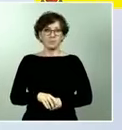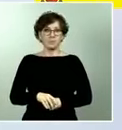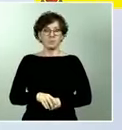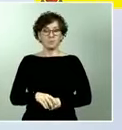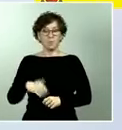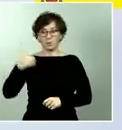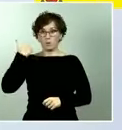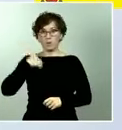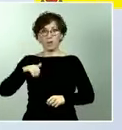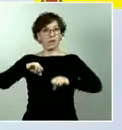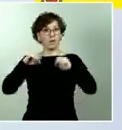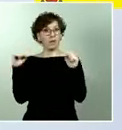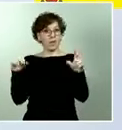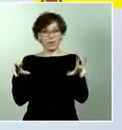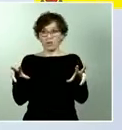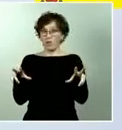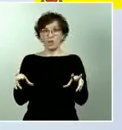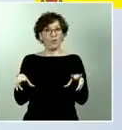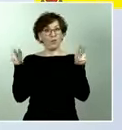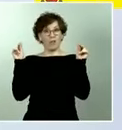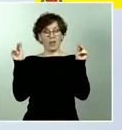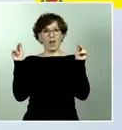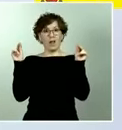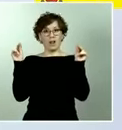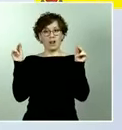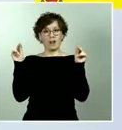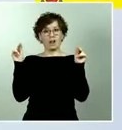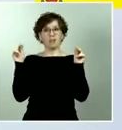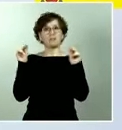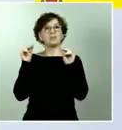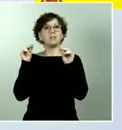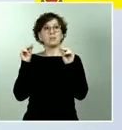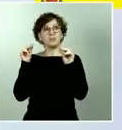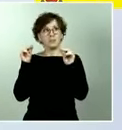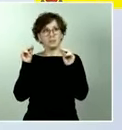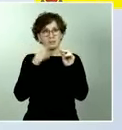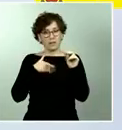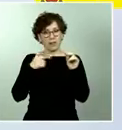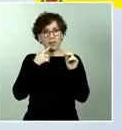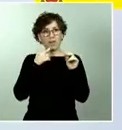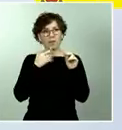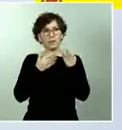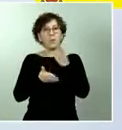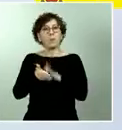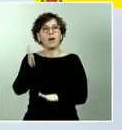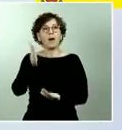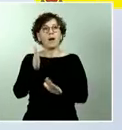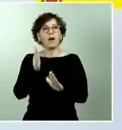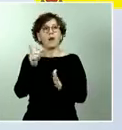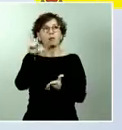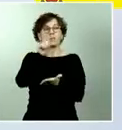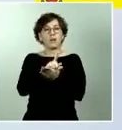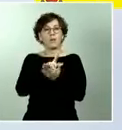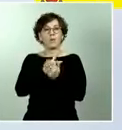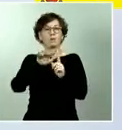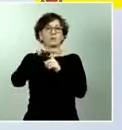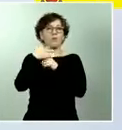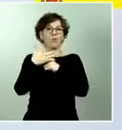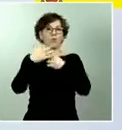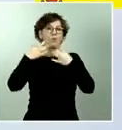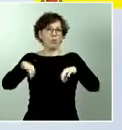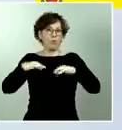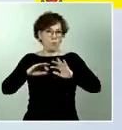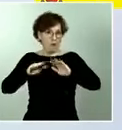transitaremos hacia una lenta, pero progresiva, vuelta a cierta normalidad. La del desarrollo de un escudo social